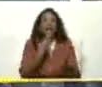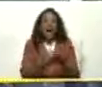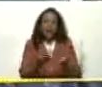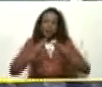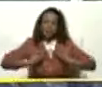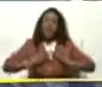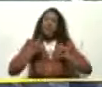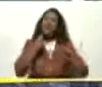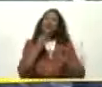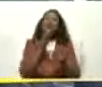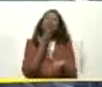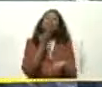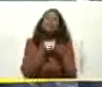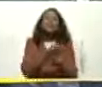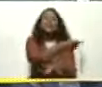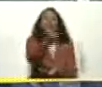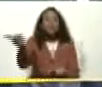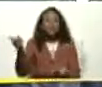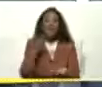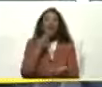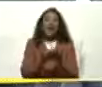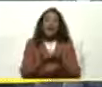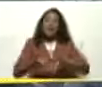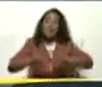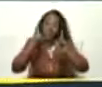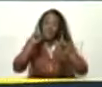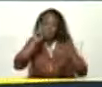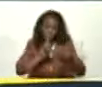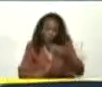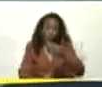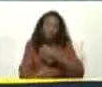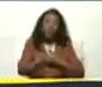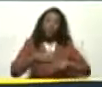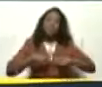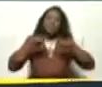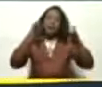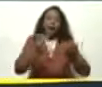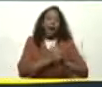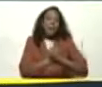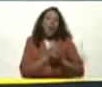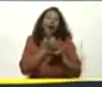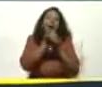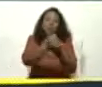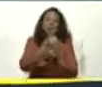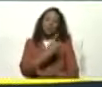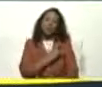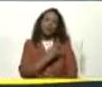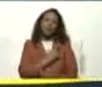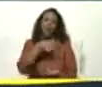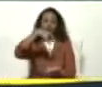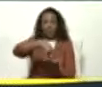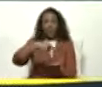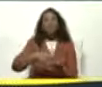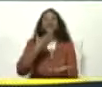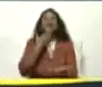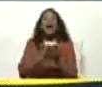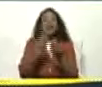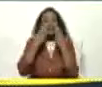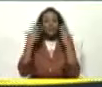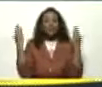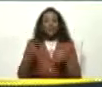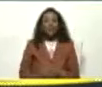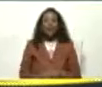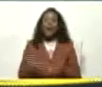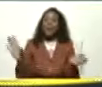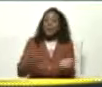Pero yo les doy las gracias A ustedes Por permitirnos Darle amor Y ayudar a la Universidad de Carabobo Muchas gracias Vamos